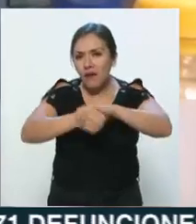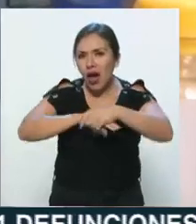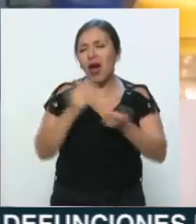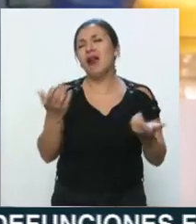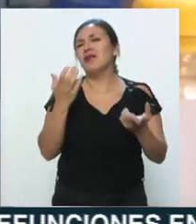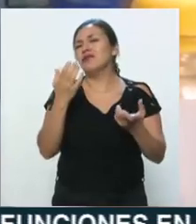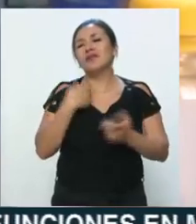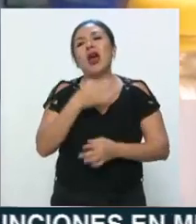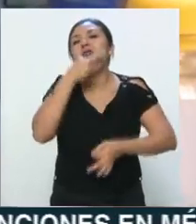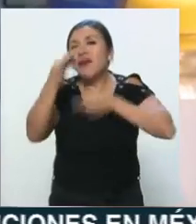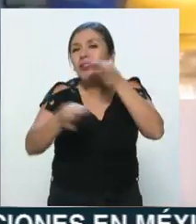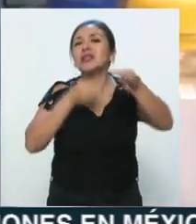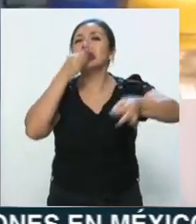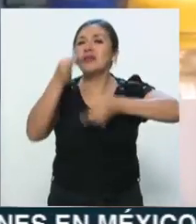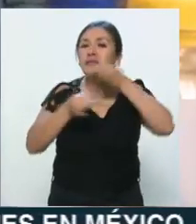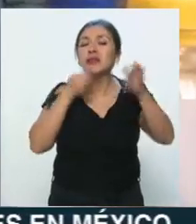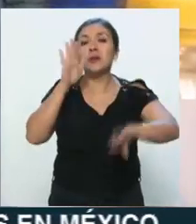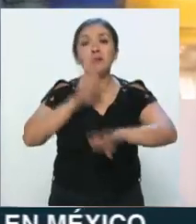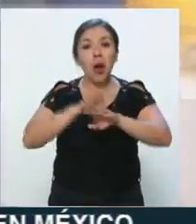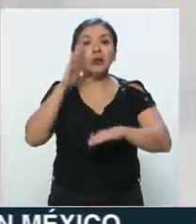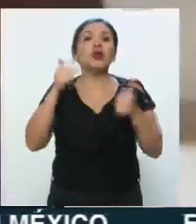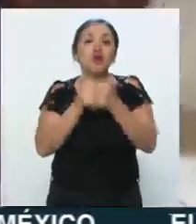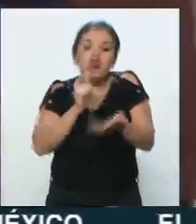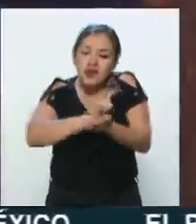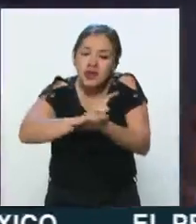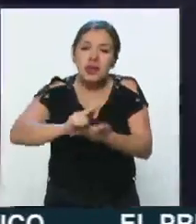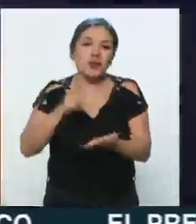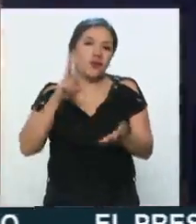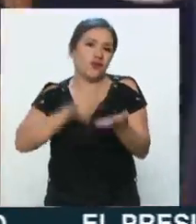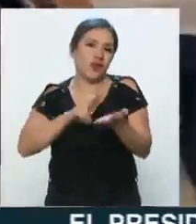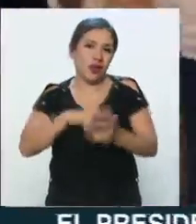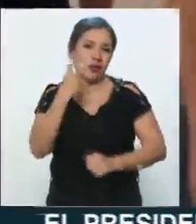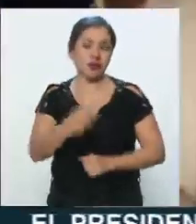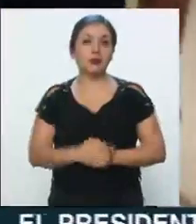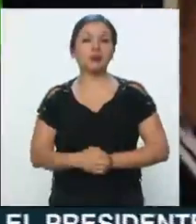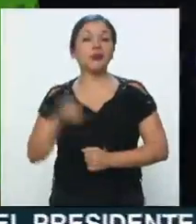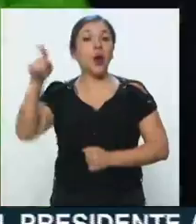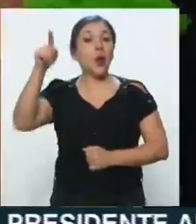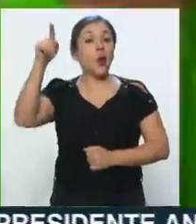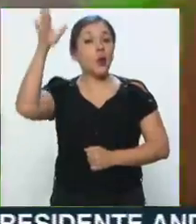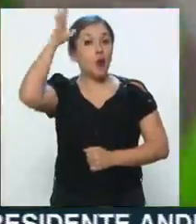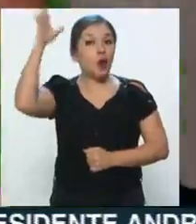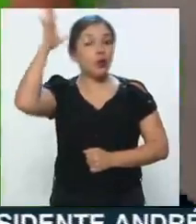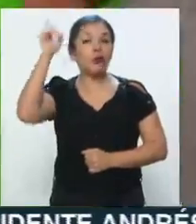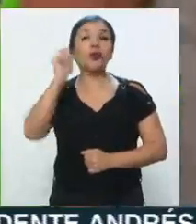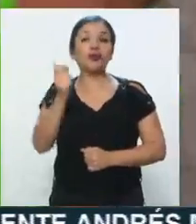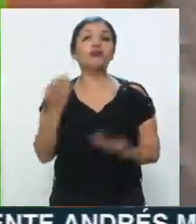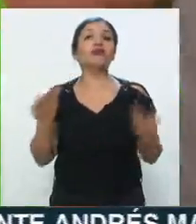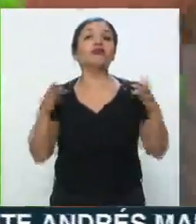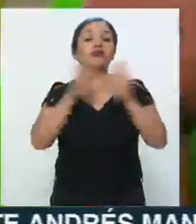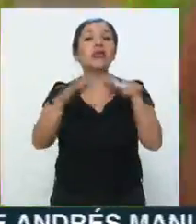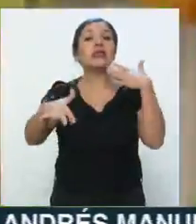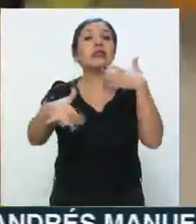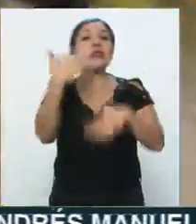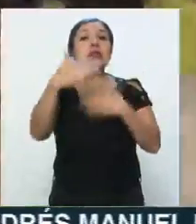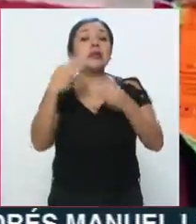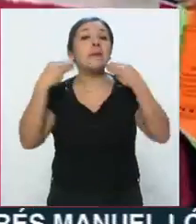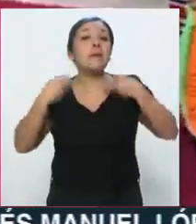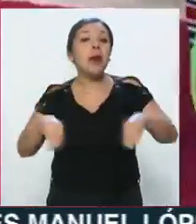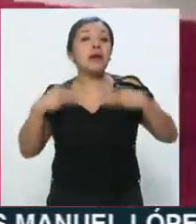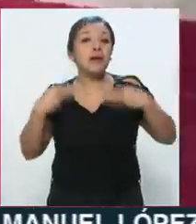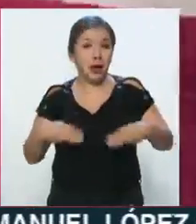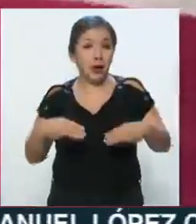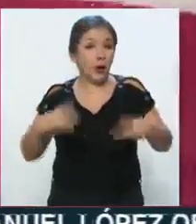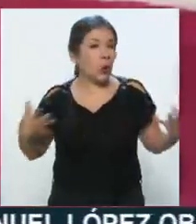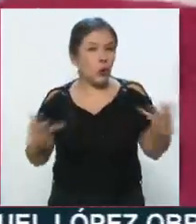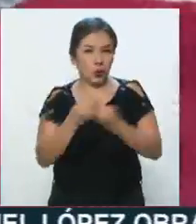cualquier cosa, ahora sí que mantener más nada, más que nada, mantener limpio. En la Alcaldía Cuauhtémoc se mantienen cerrados 15 de los 39 mercados,